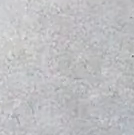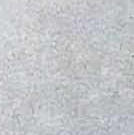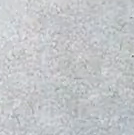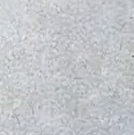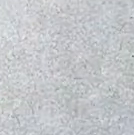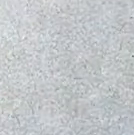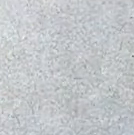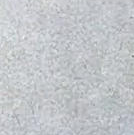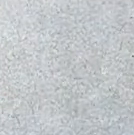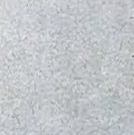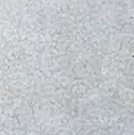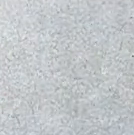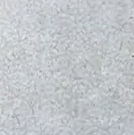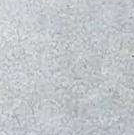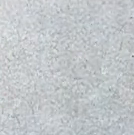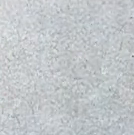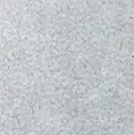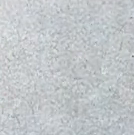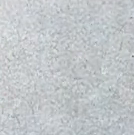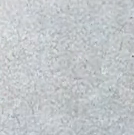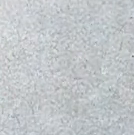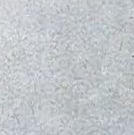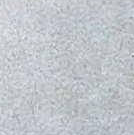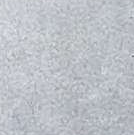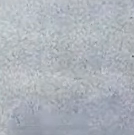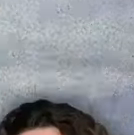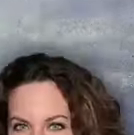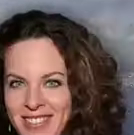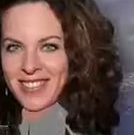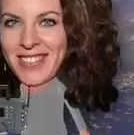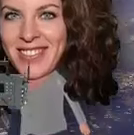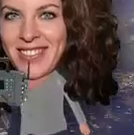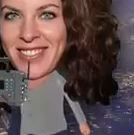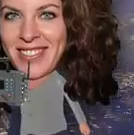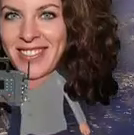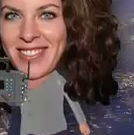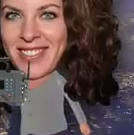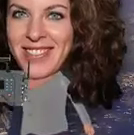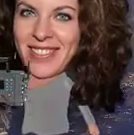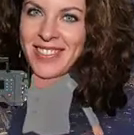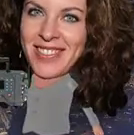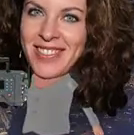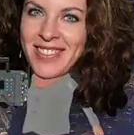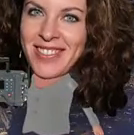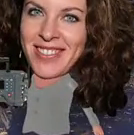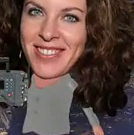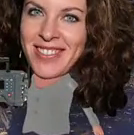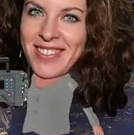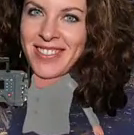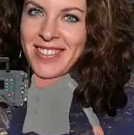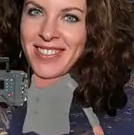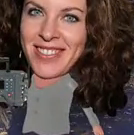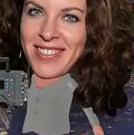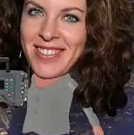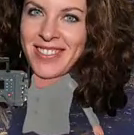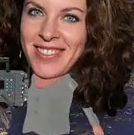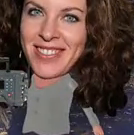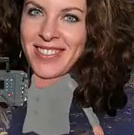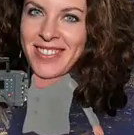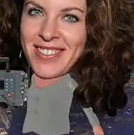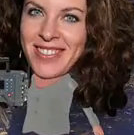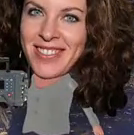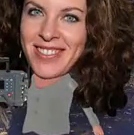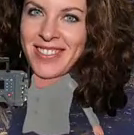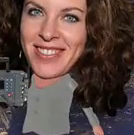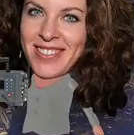cinematográficos iberoamericanos en Madrid, España. Preparándose para filmar su primer largometraje, estando en